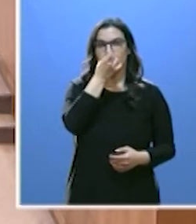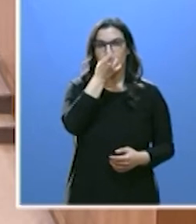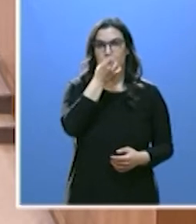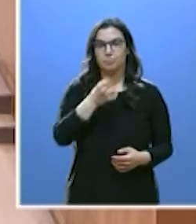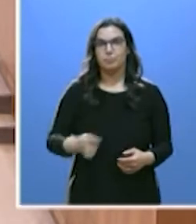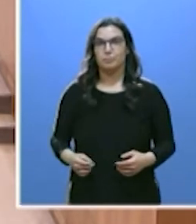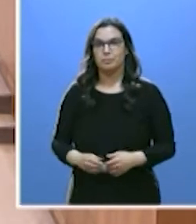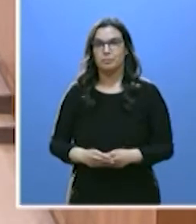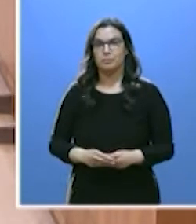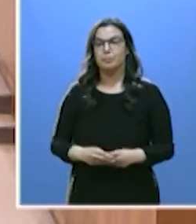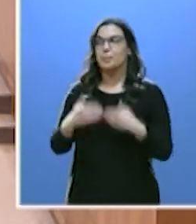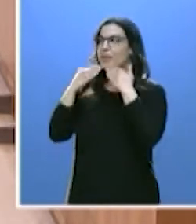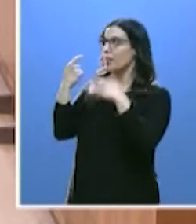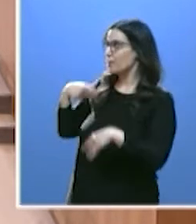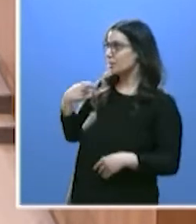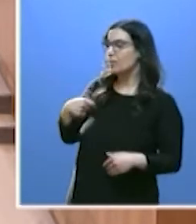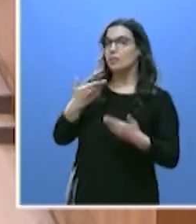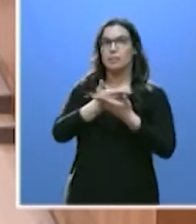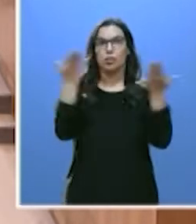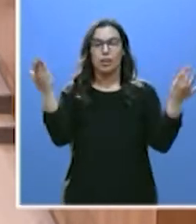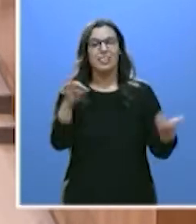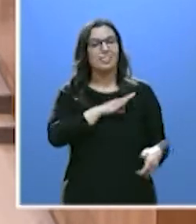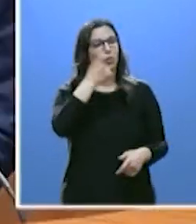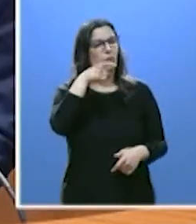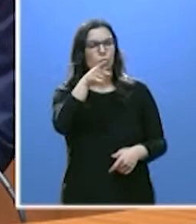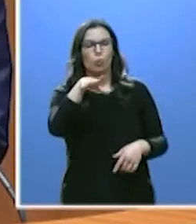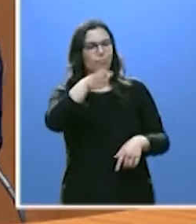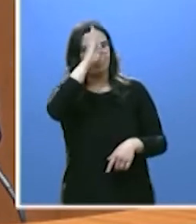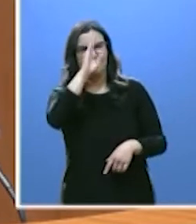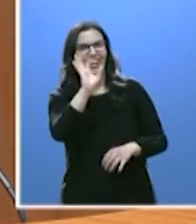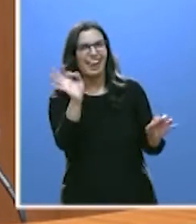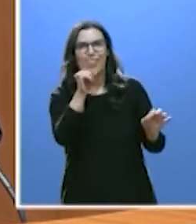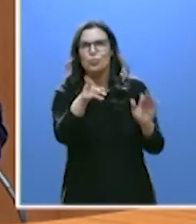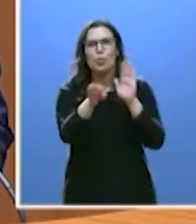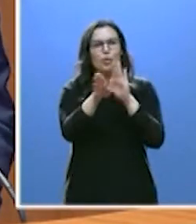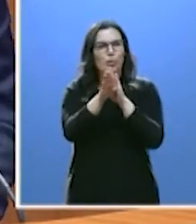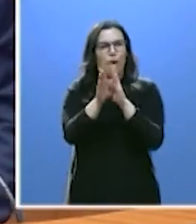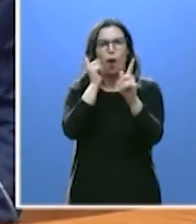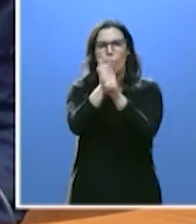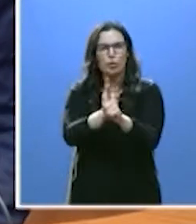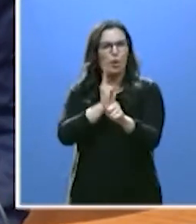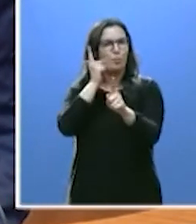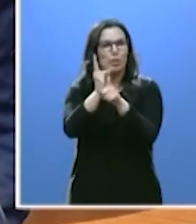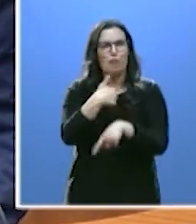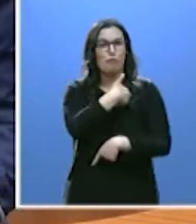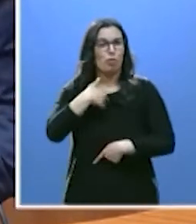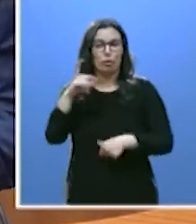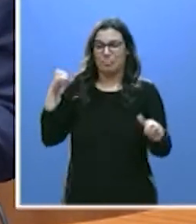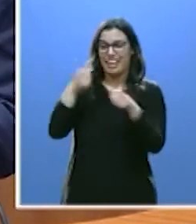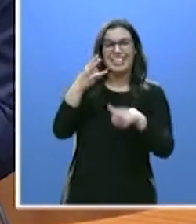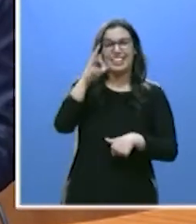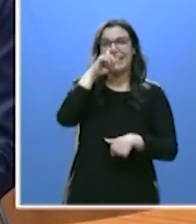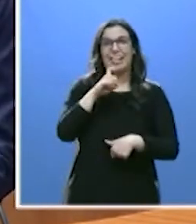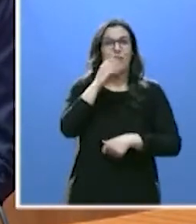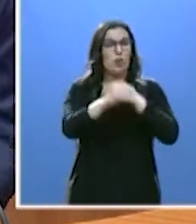Muchas gracias, presidente. Señorías, señor Tudanca no aprende. Sigue haciendo de oposición. En 30 años es lo único que han hecho y, por cierto,